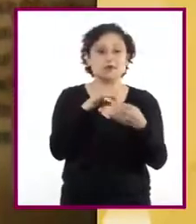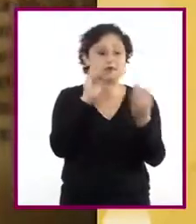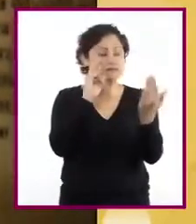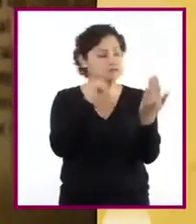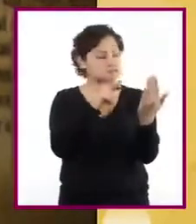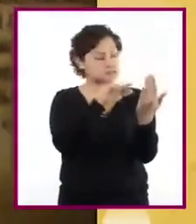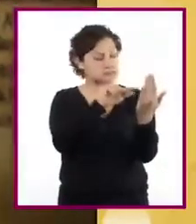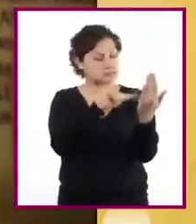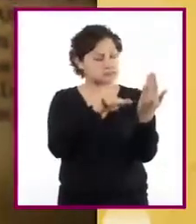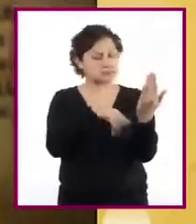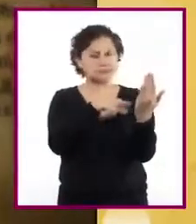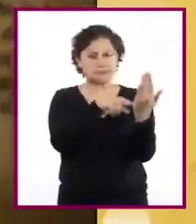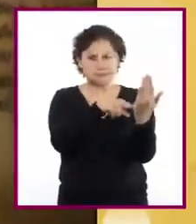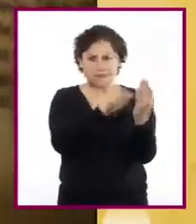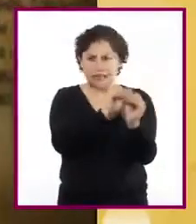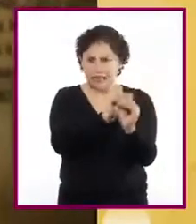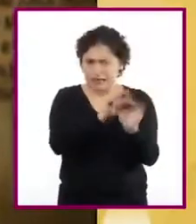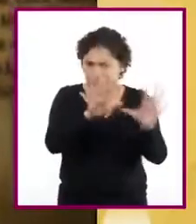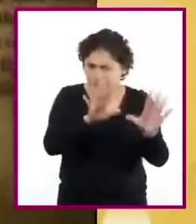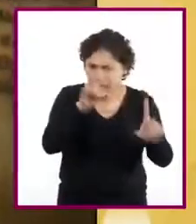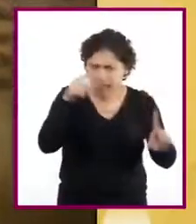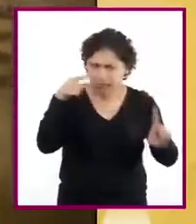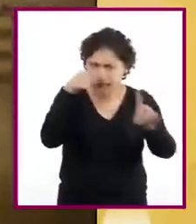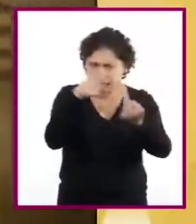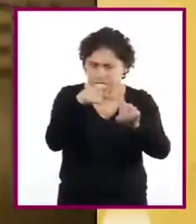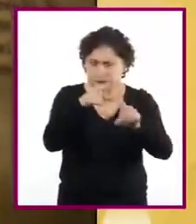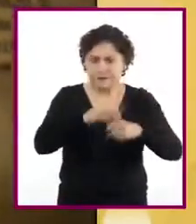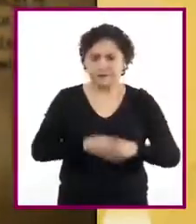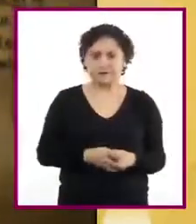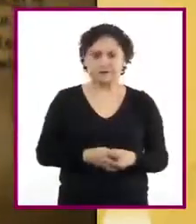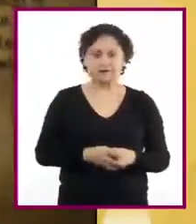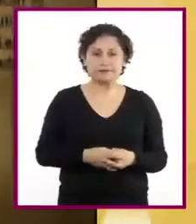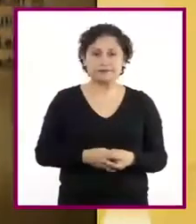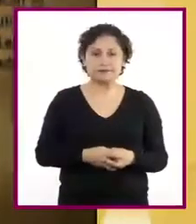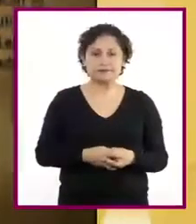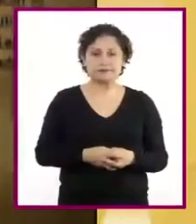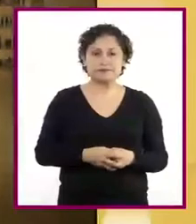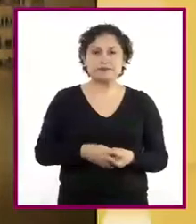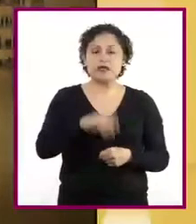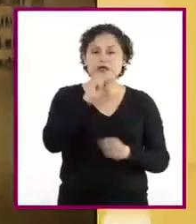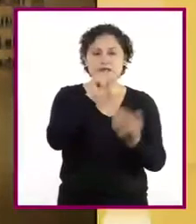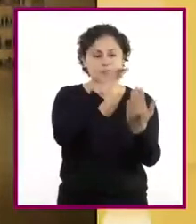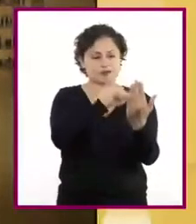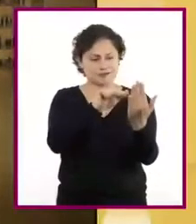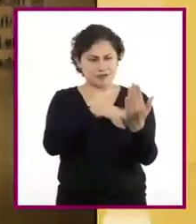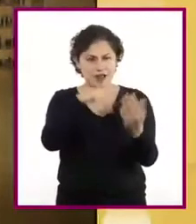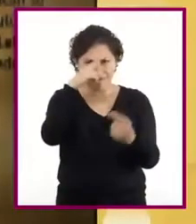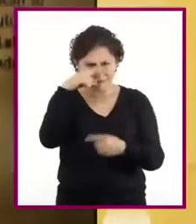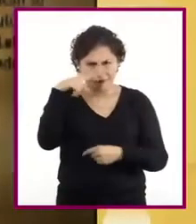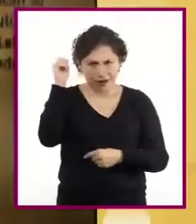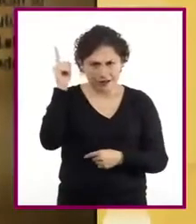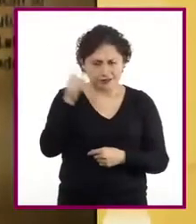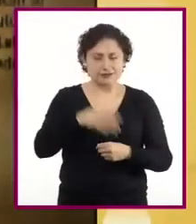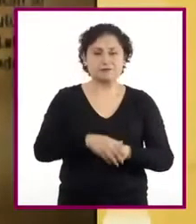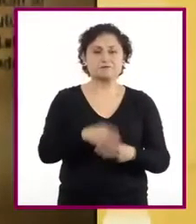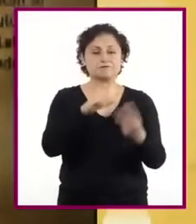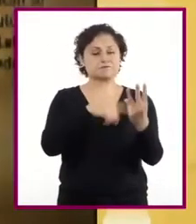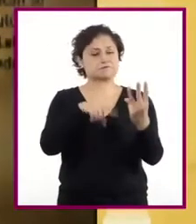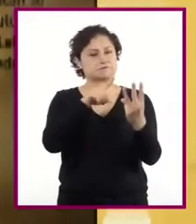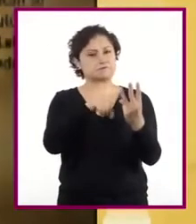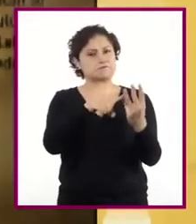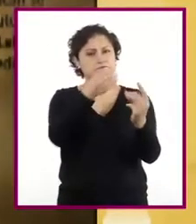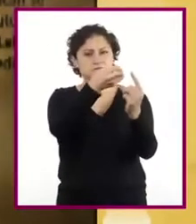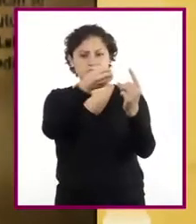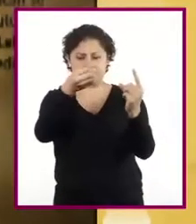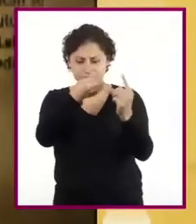preguntarnos si las ideas expresan el contenido de forma adecuada. ¿Su lectura es fluida? ¿Las ideas se relacionan